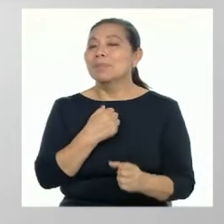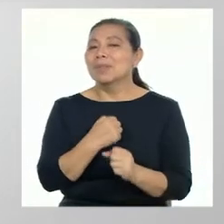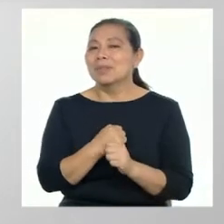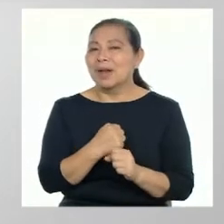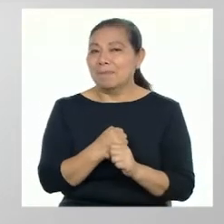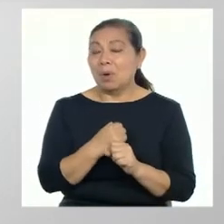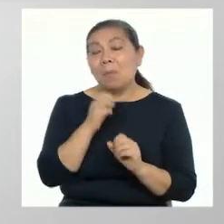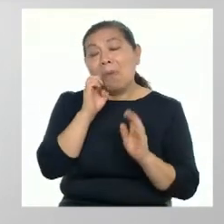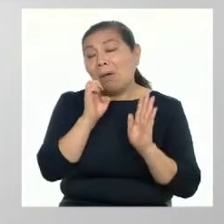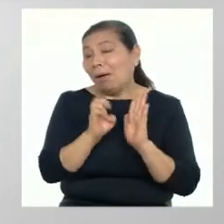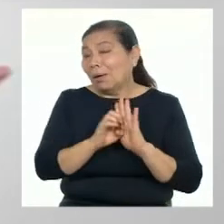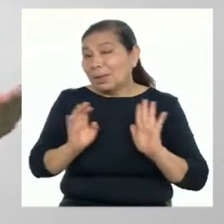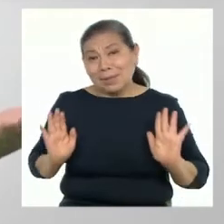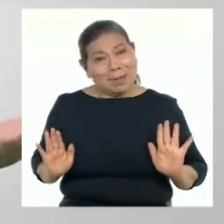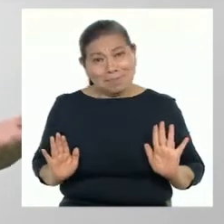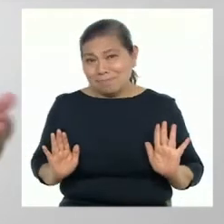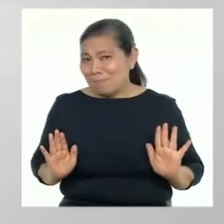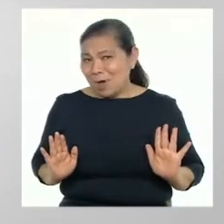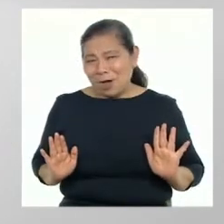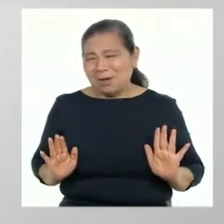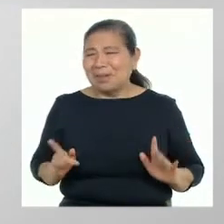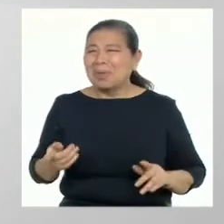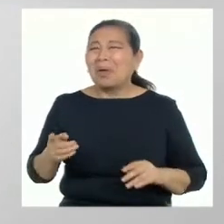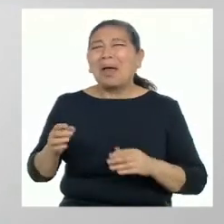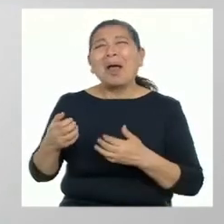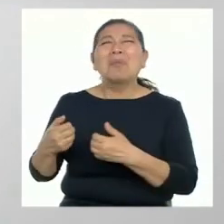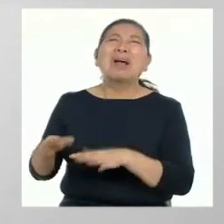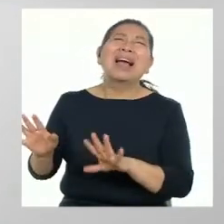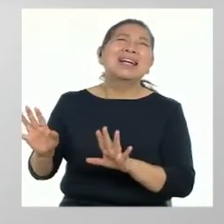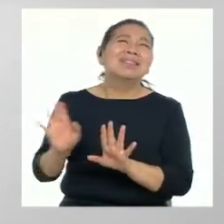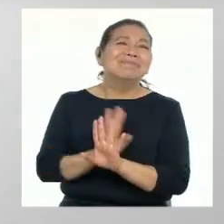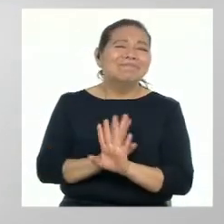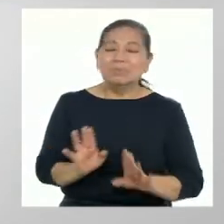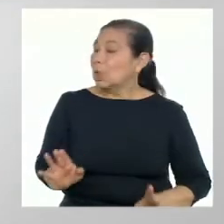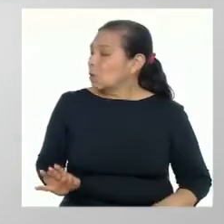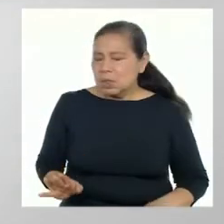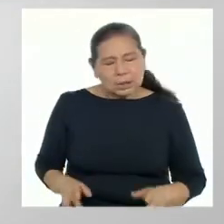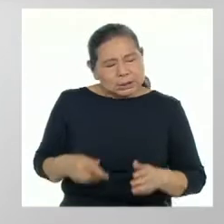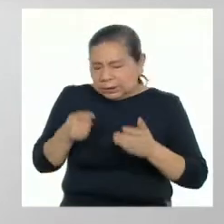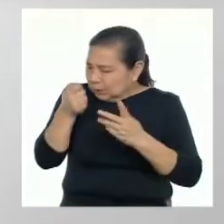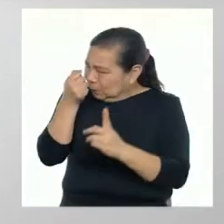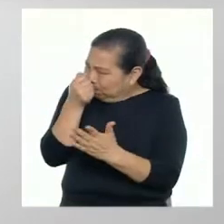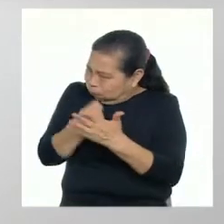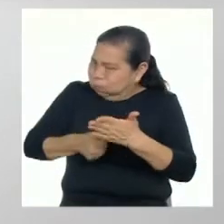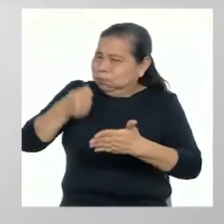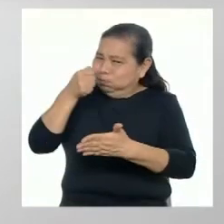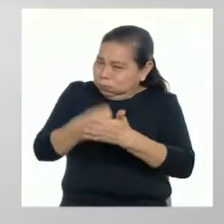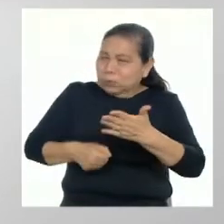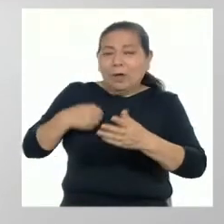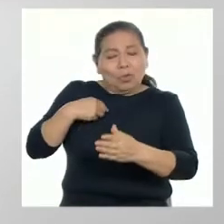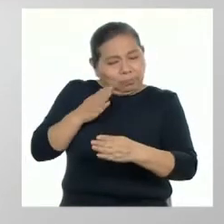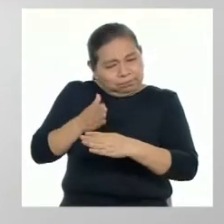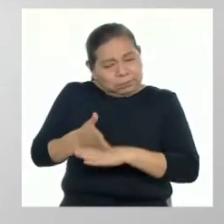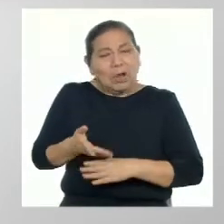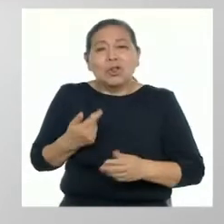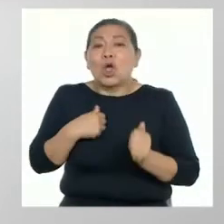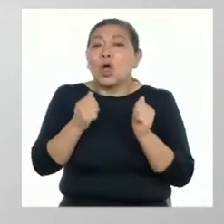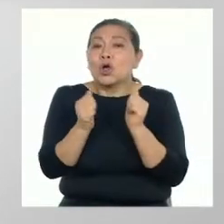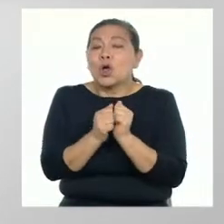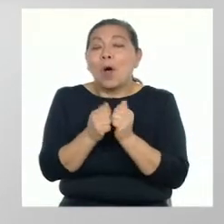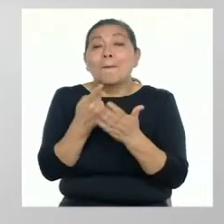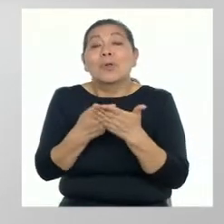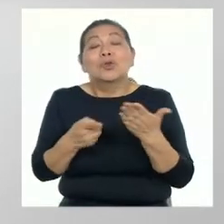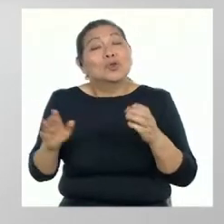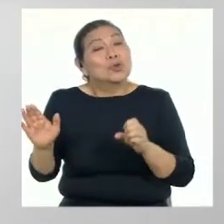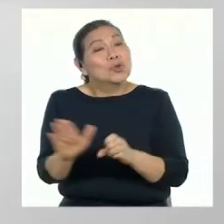Por ejemplo, no ponerle ganas a lo que queremos, estar desmotivados, no contar con los